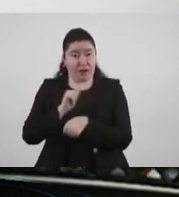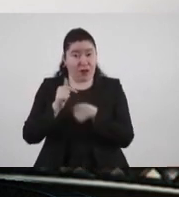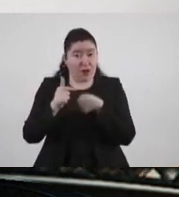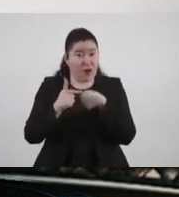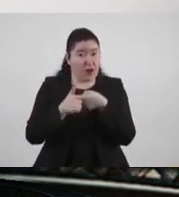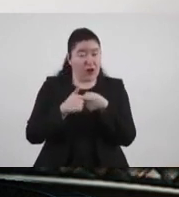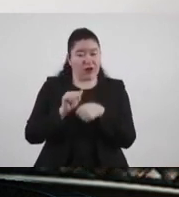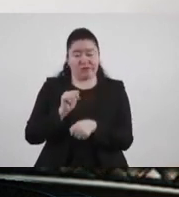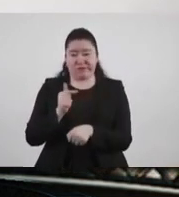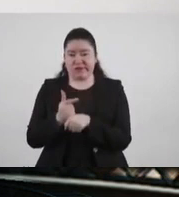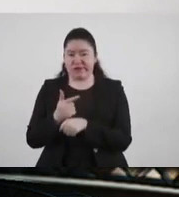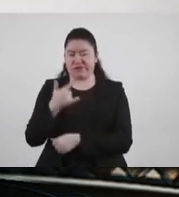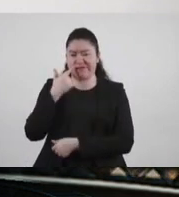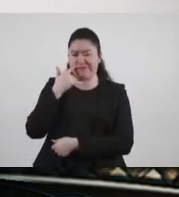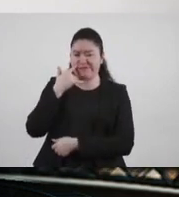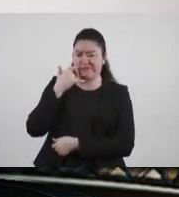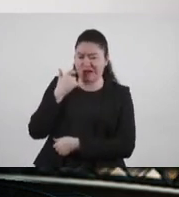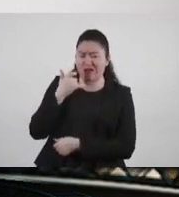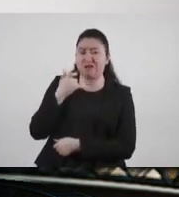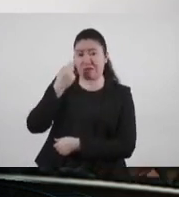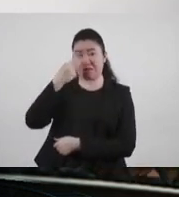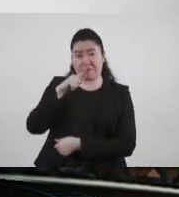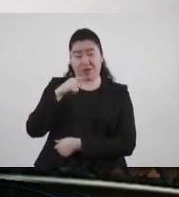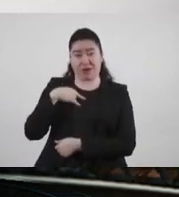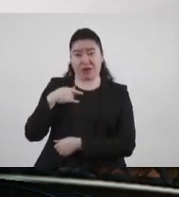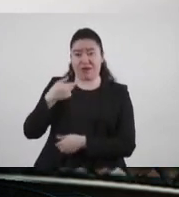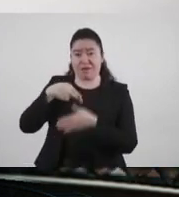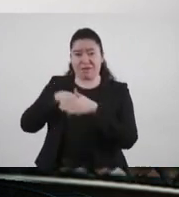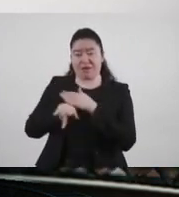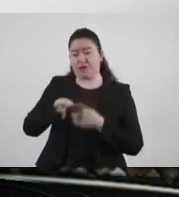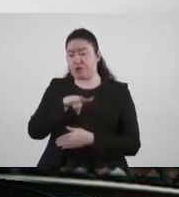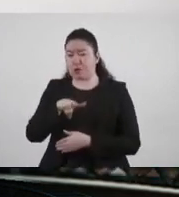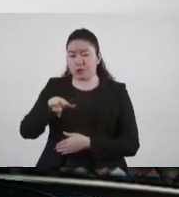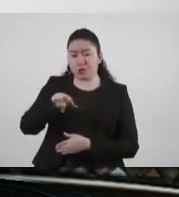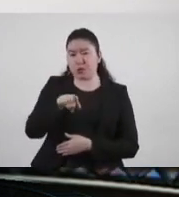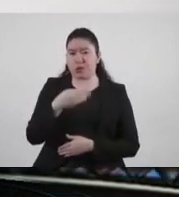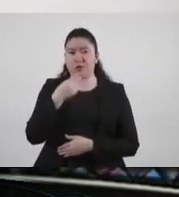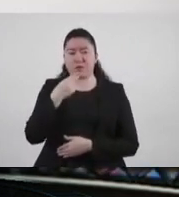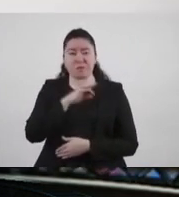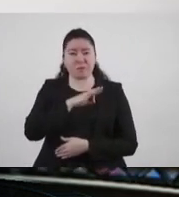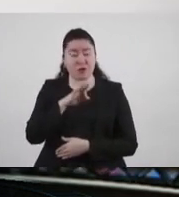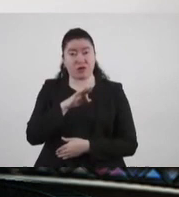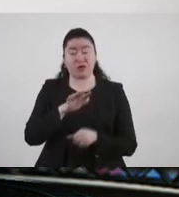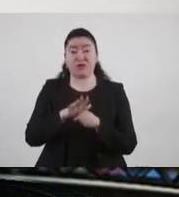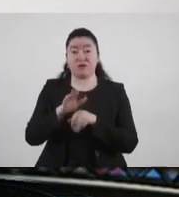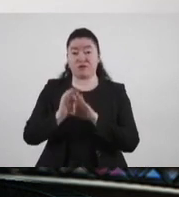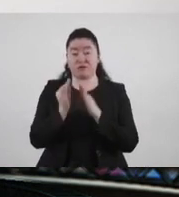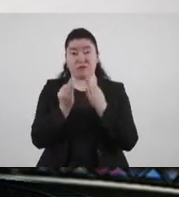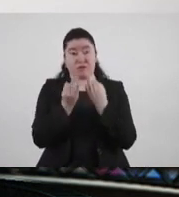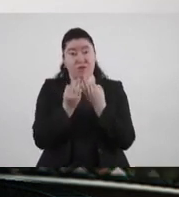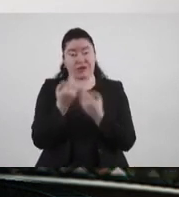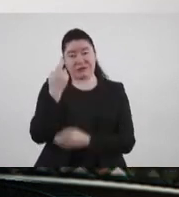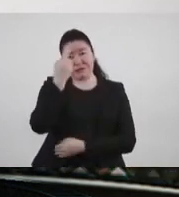anomalía que suceda para que el tren pueda circular en condiciones de seguridad. Es una revisión muy